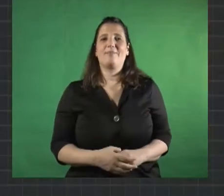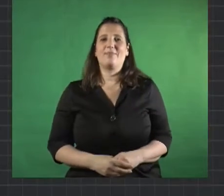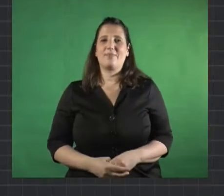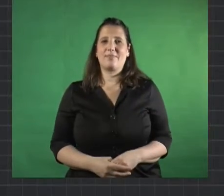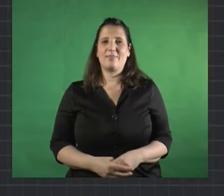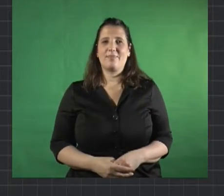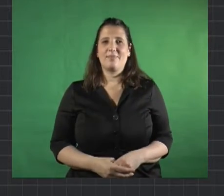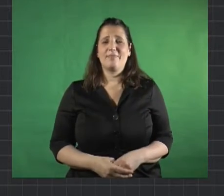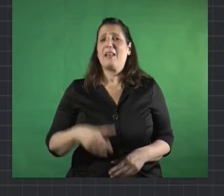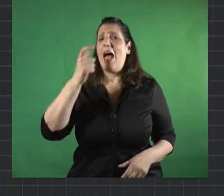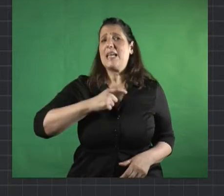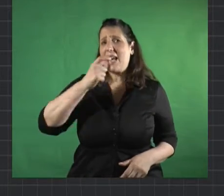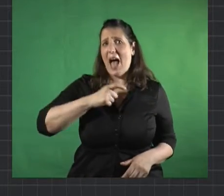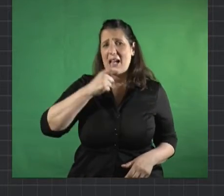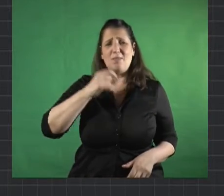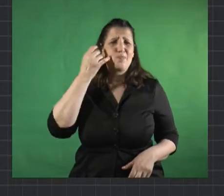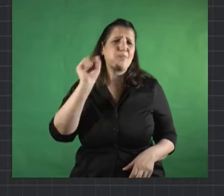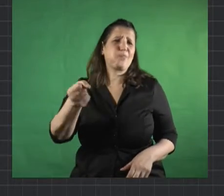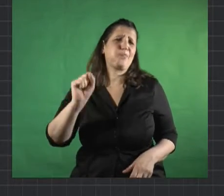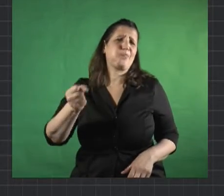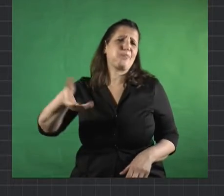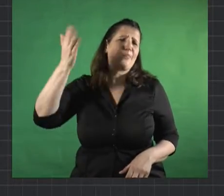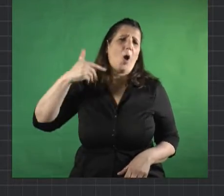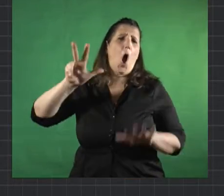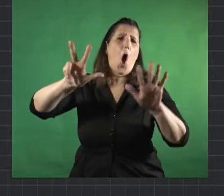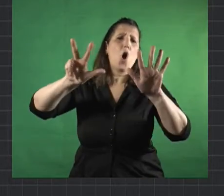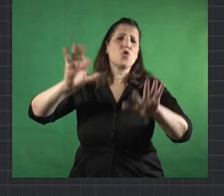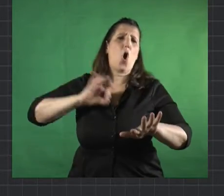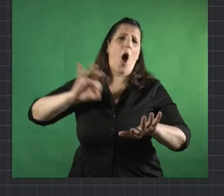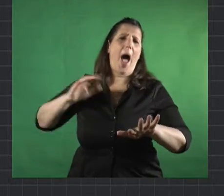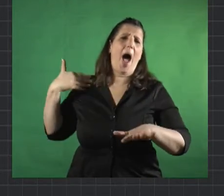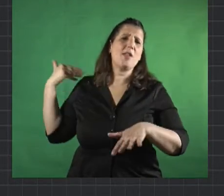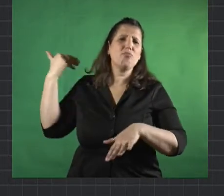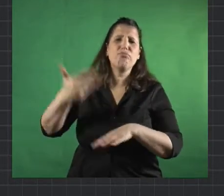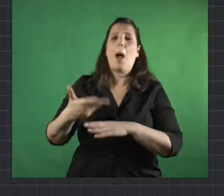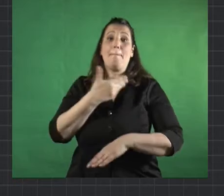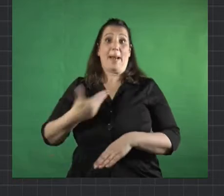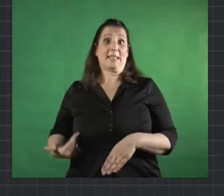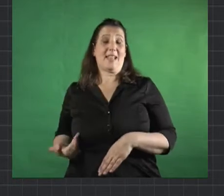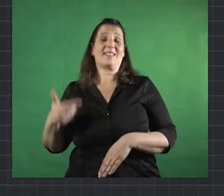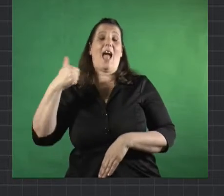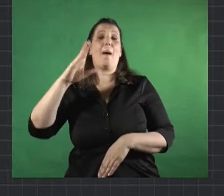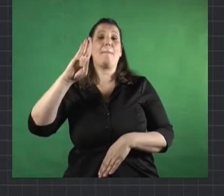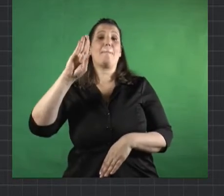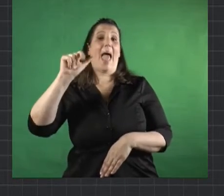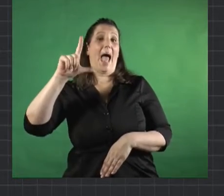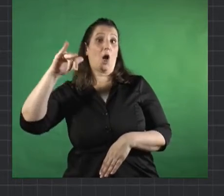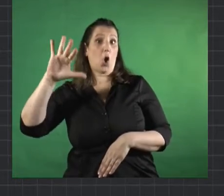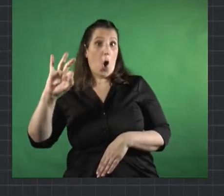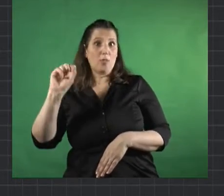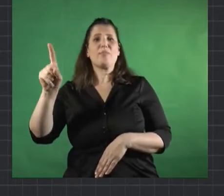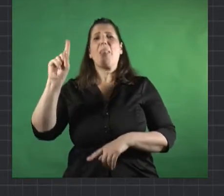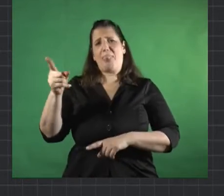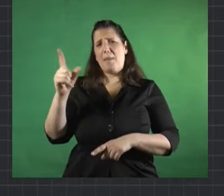Racing Club viene trabajando desde hace 8 años con la presidencia de Víctor Blanco y el apoyo de la Comisión Directiva